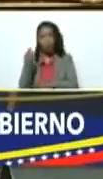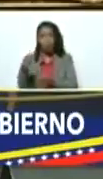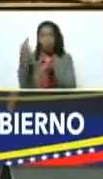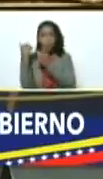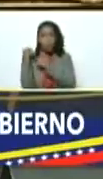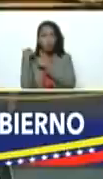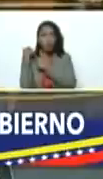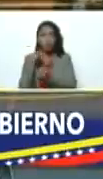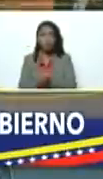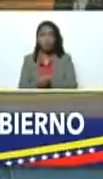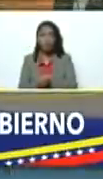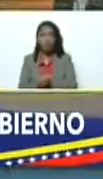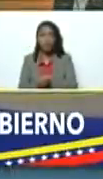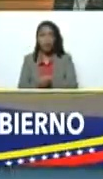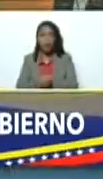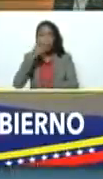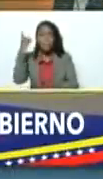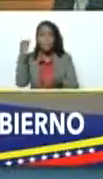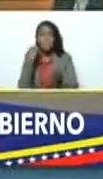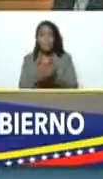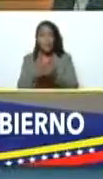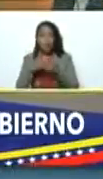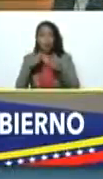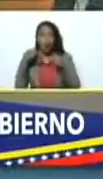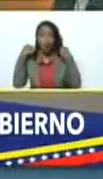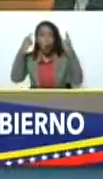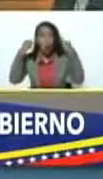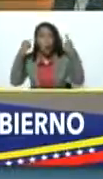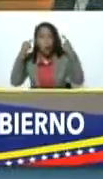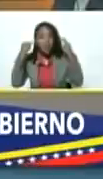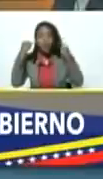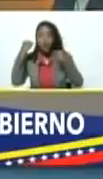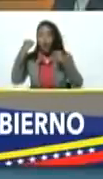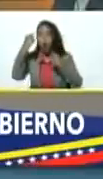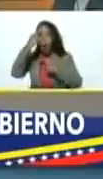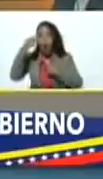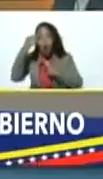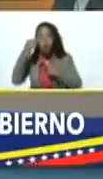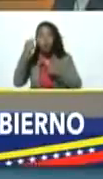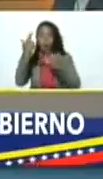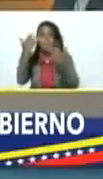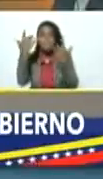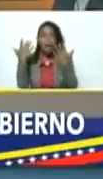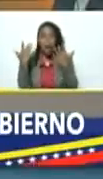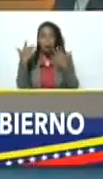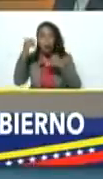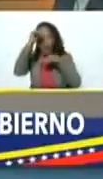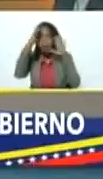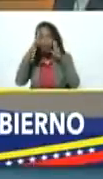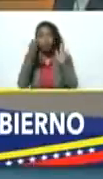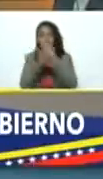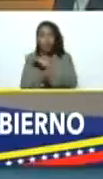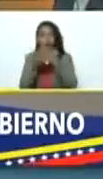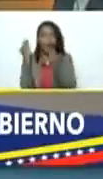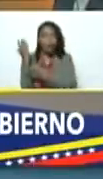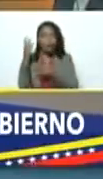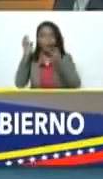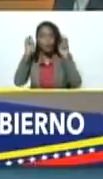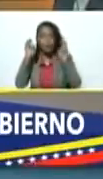mil oídos mil ojos y mil manos para atender este tema bueno aquí están las prioridades